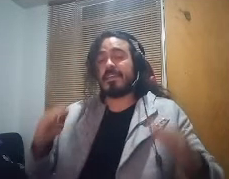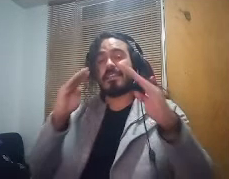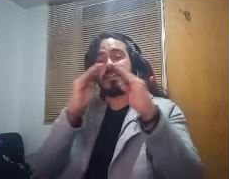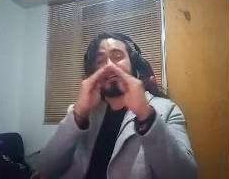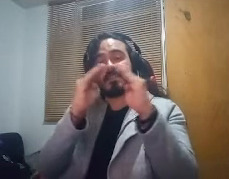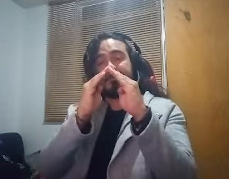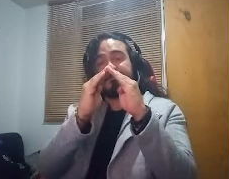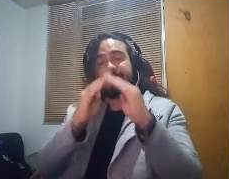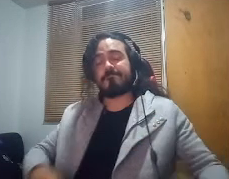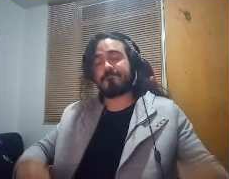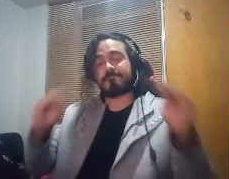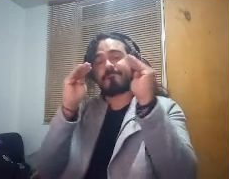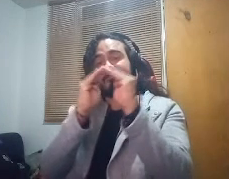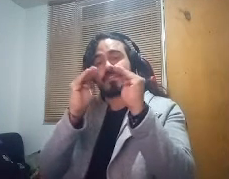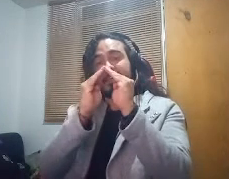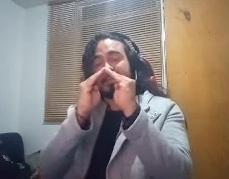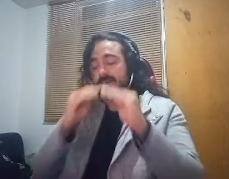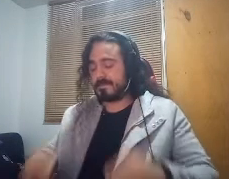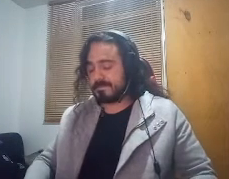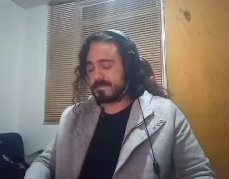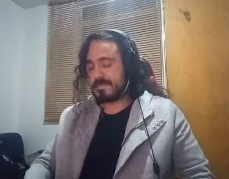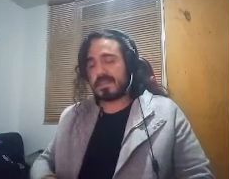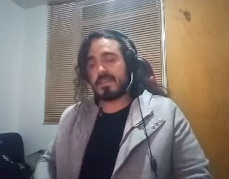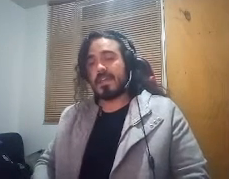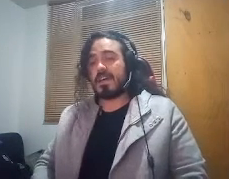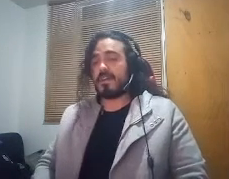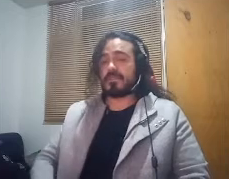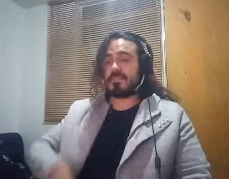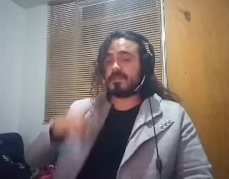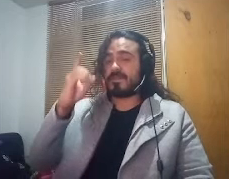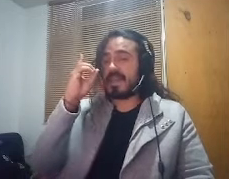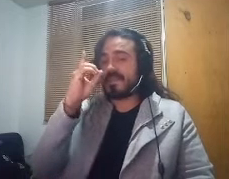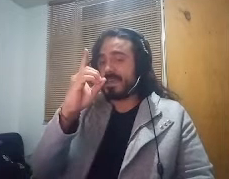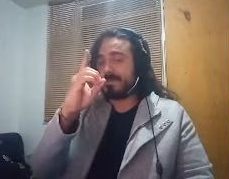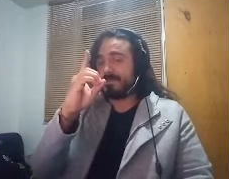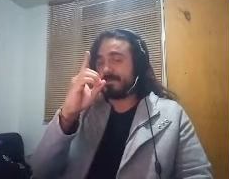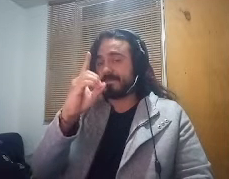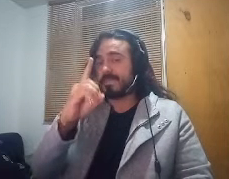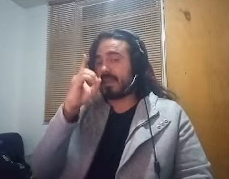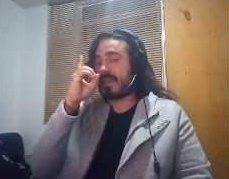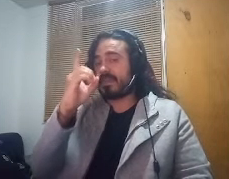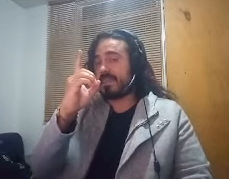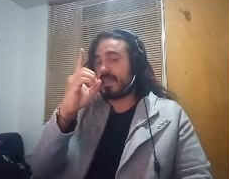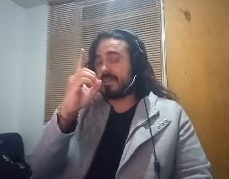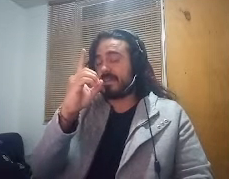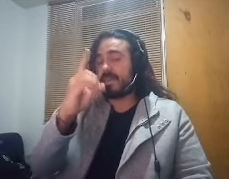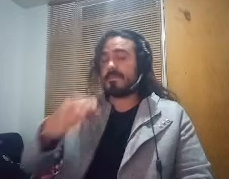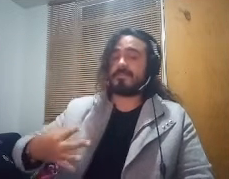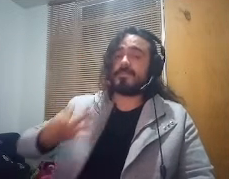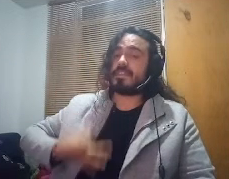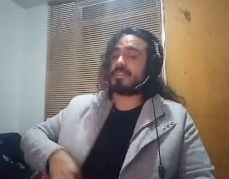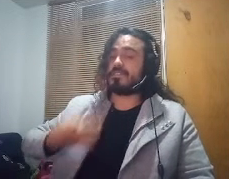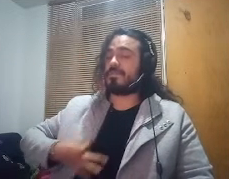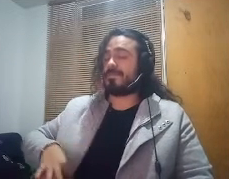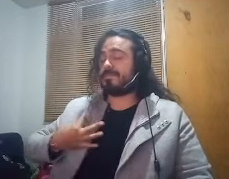de casa casa ahora continuamos con la de de de